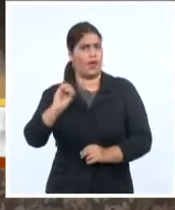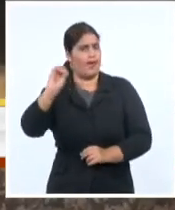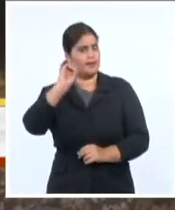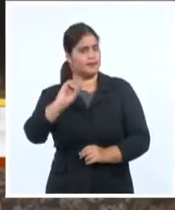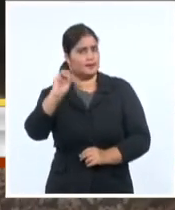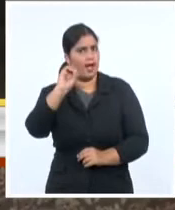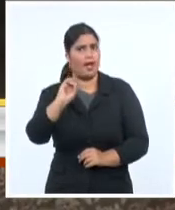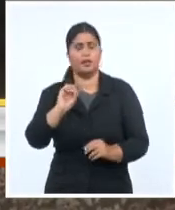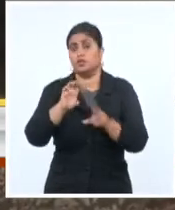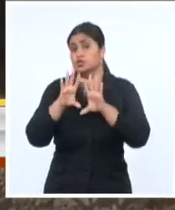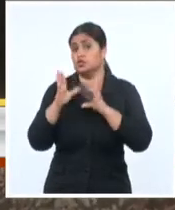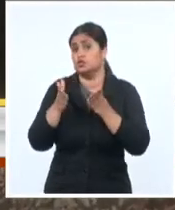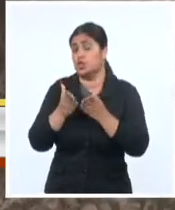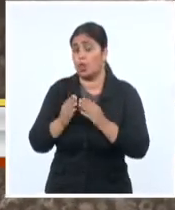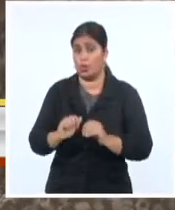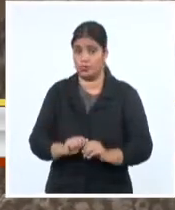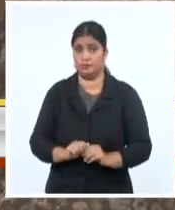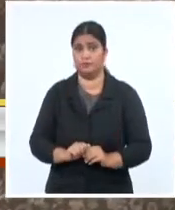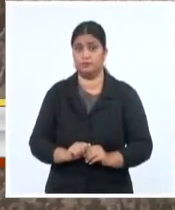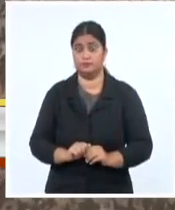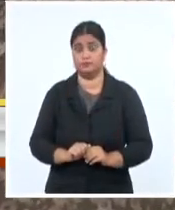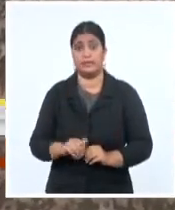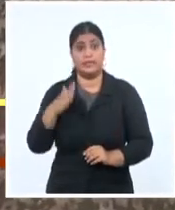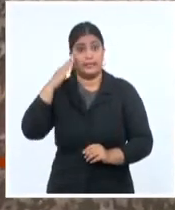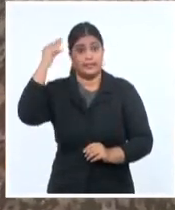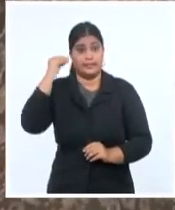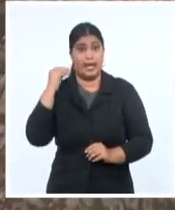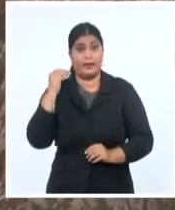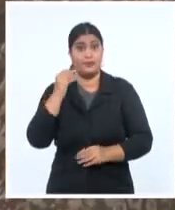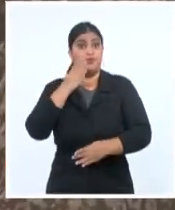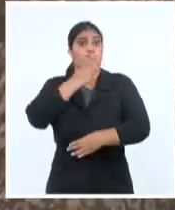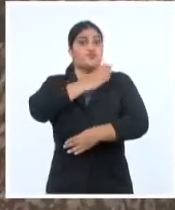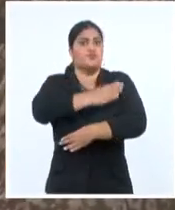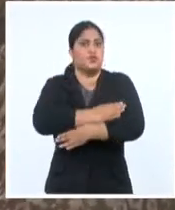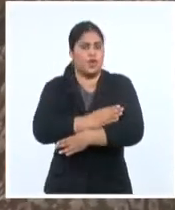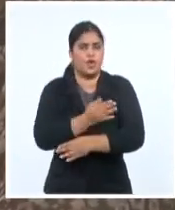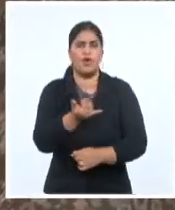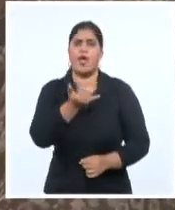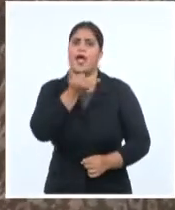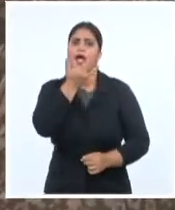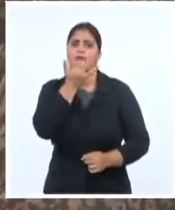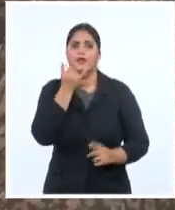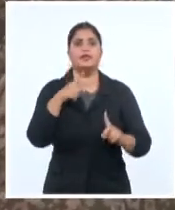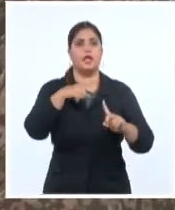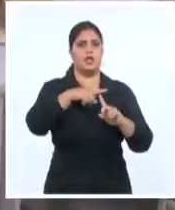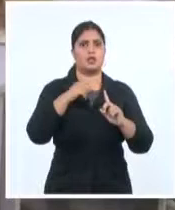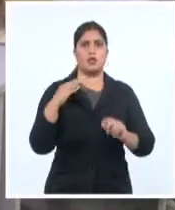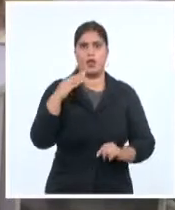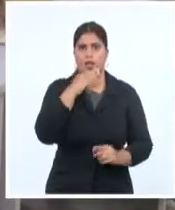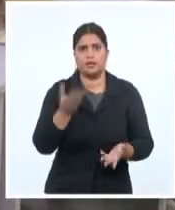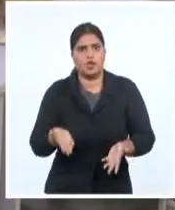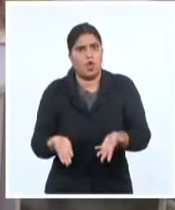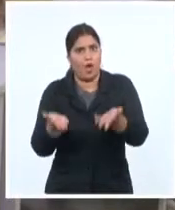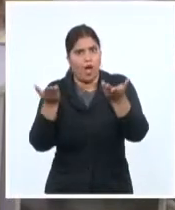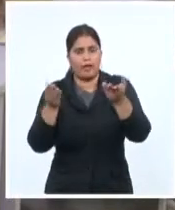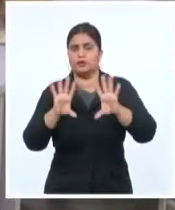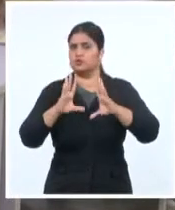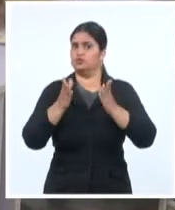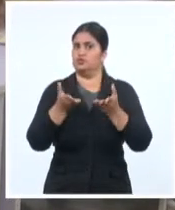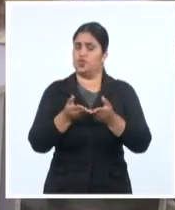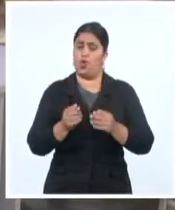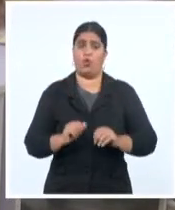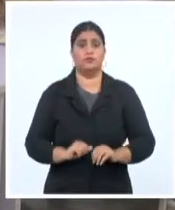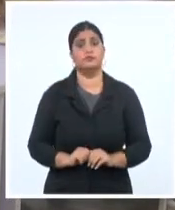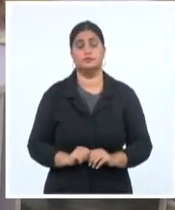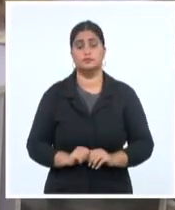toda vez que las limitaciones tecnológicas y de conectividad inciden en la calidad del proceso de enseñanza-aprendizaje. De las experiencias acumuladas